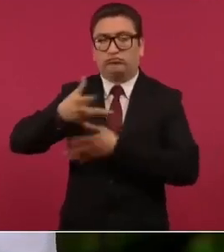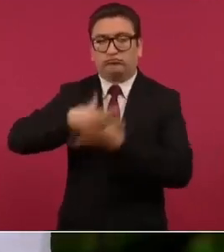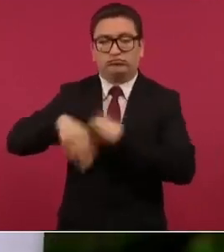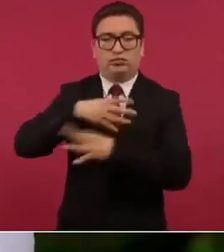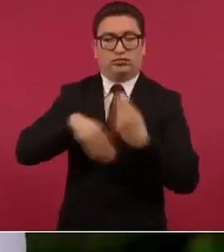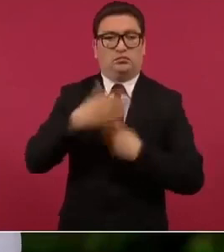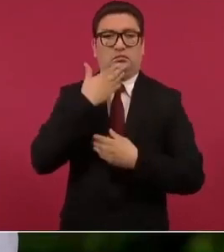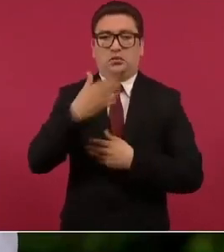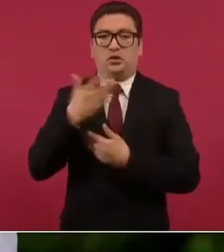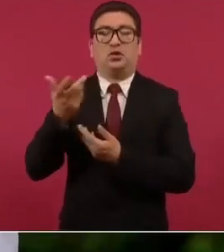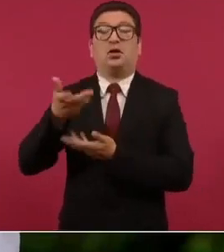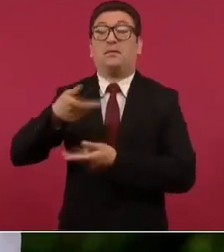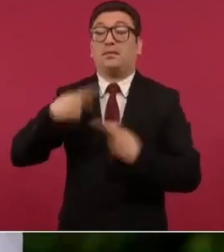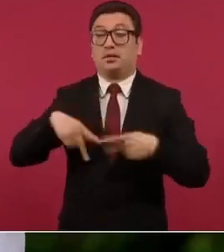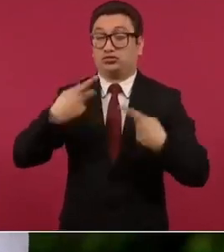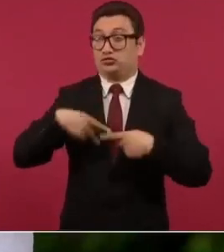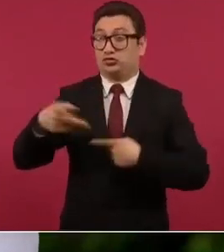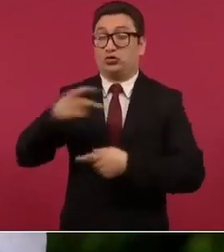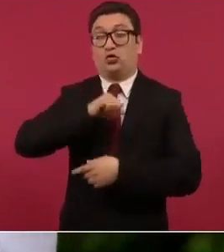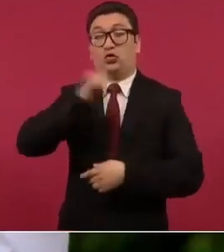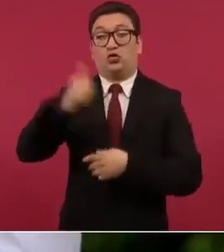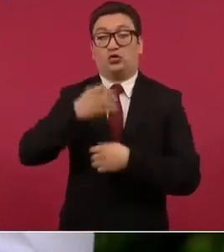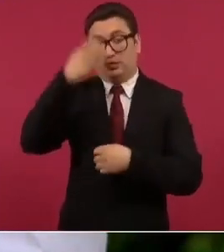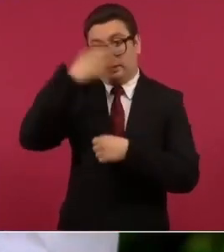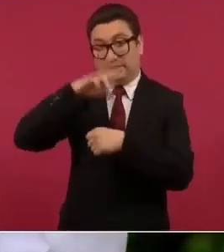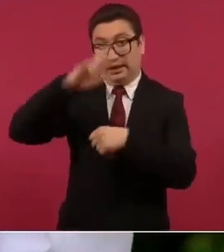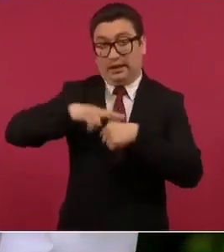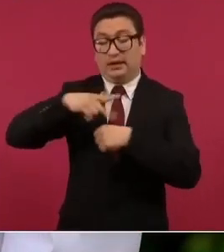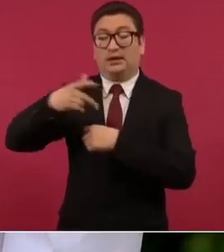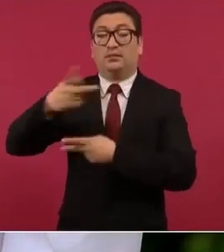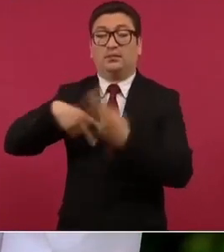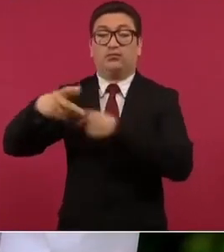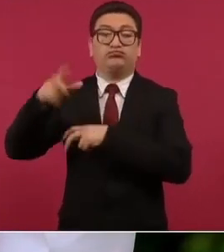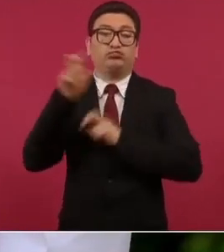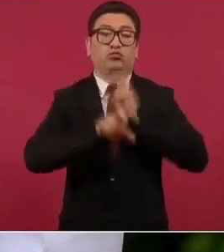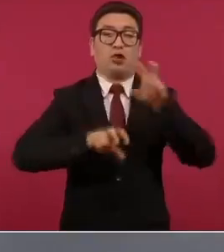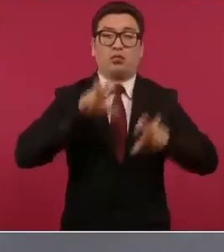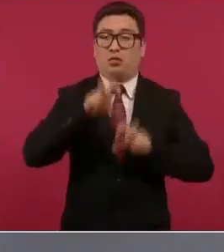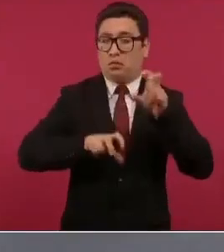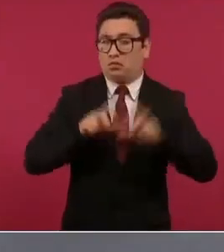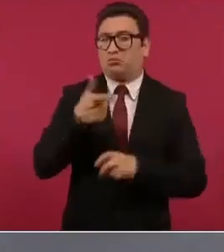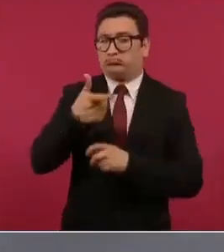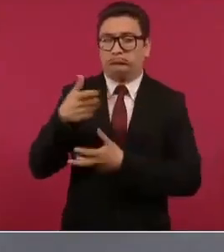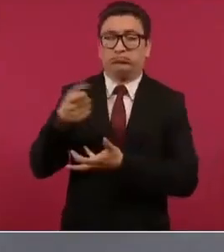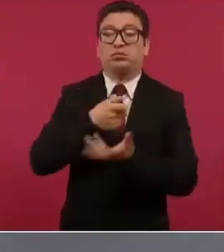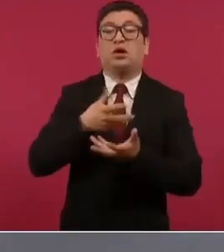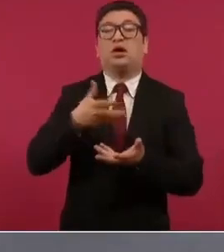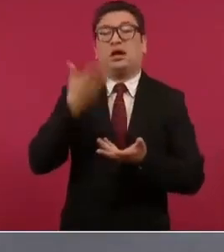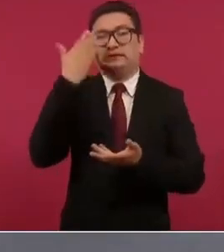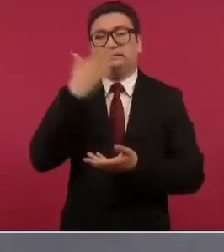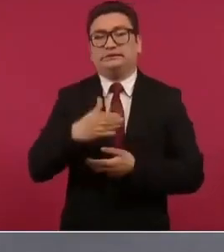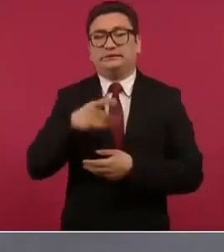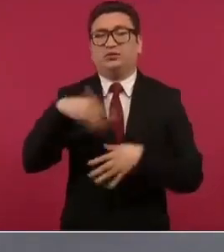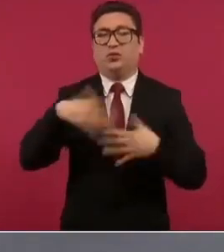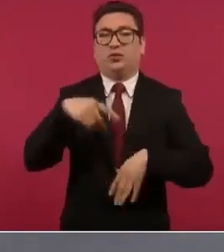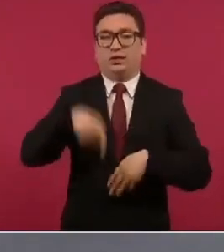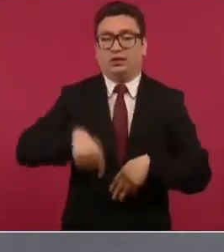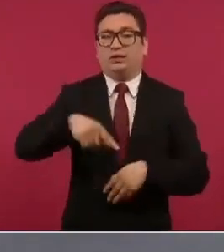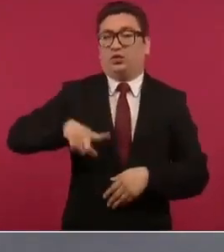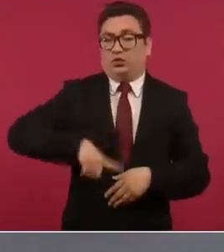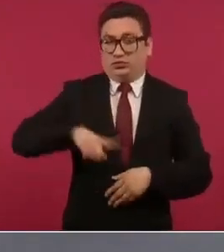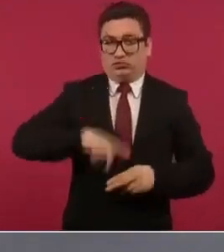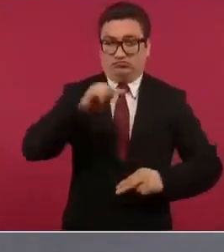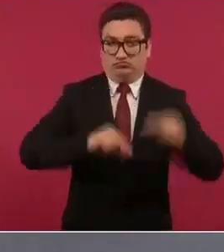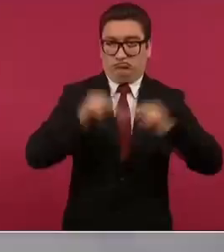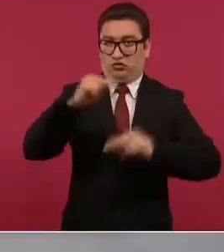llegando inversión extranjera y durante nuestro gobierno se han alcanzado niveles históricos